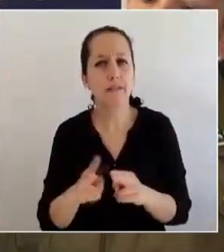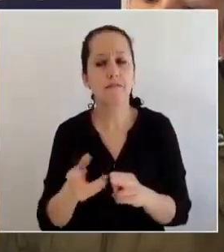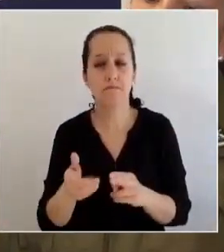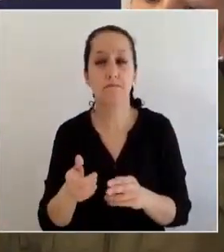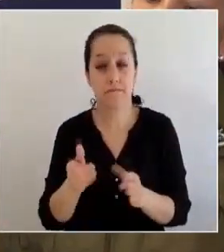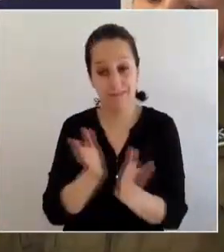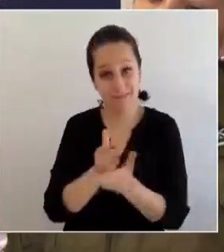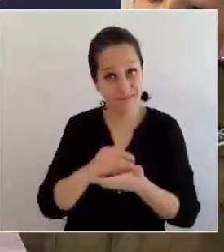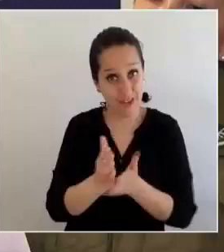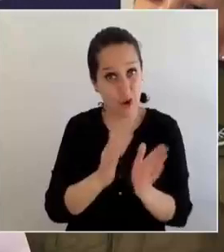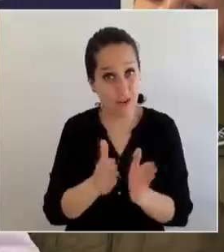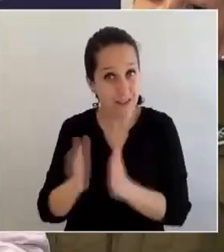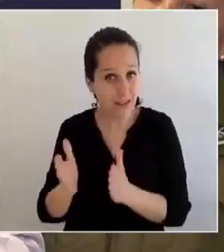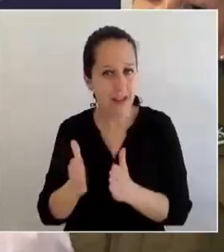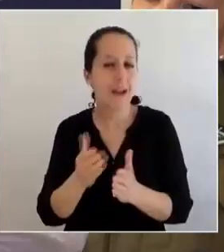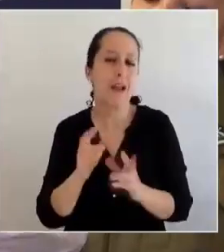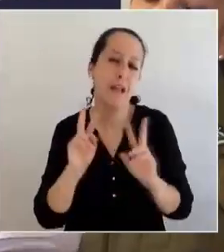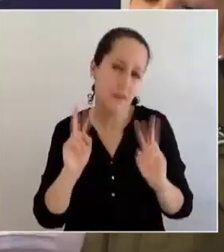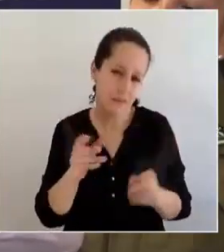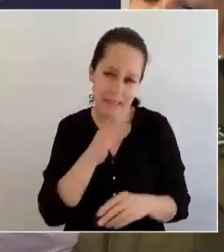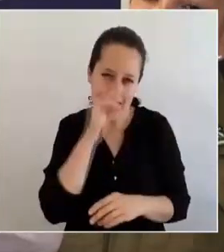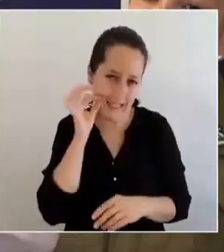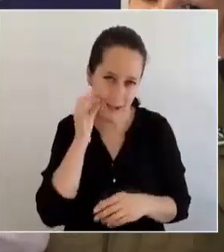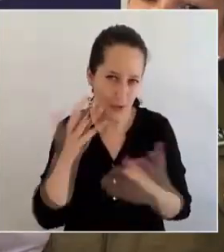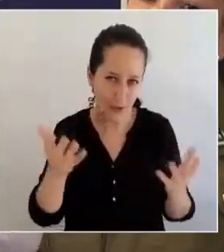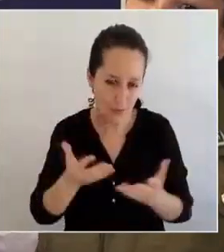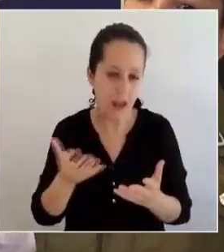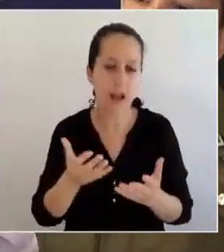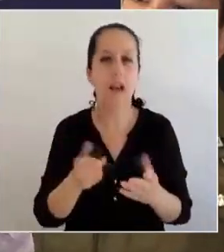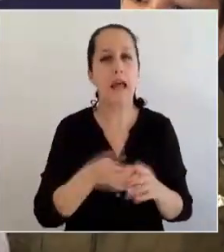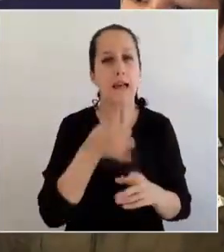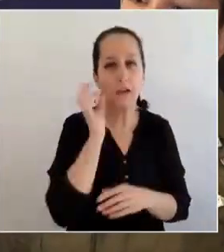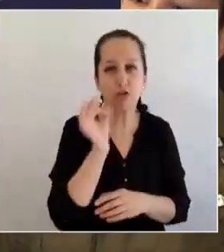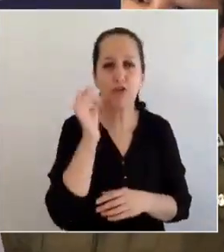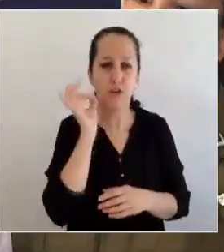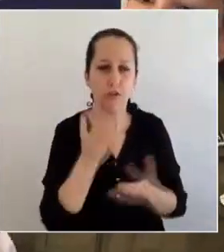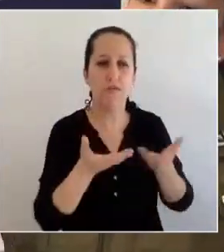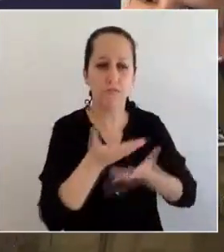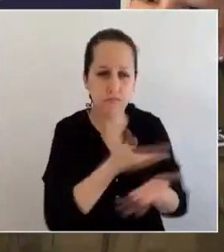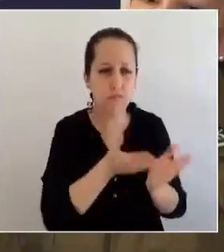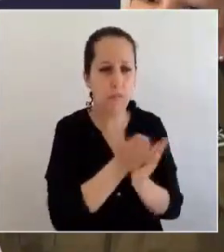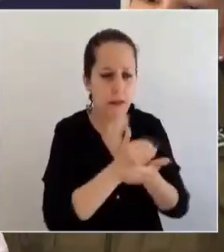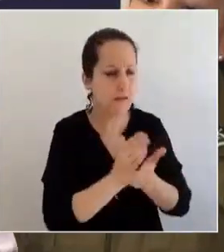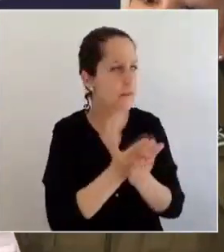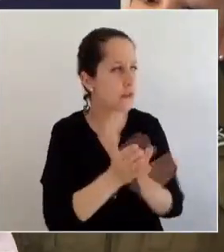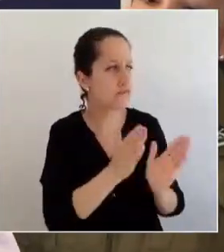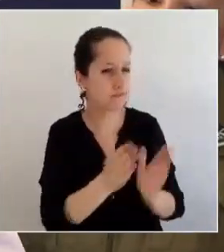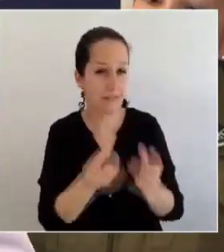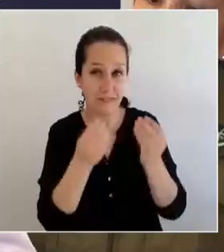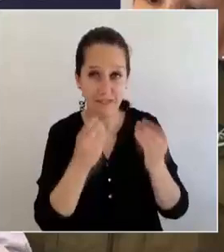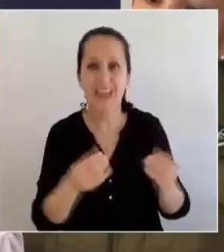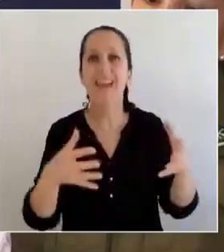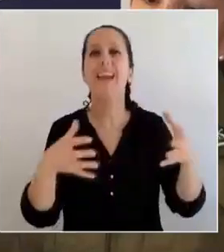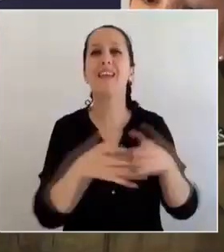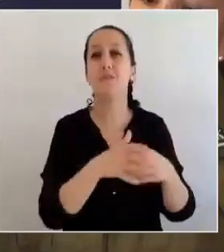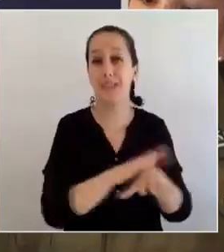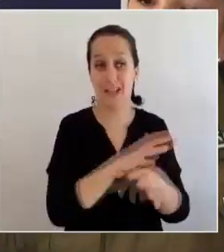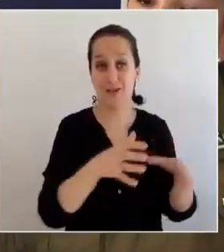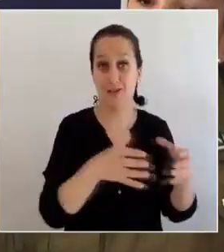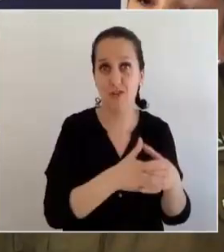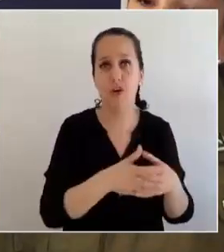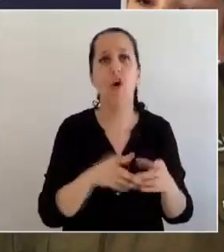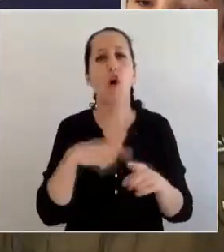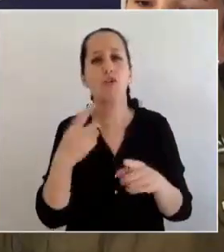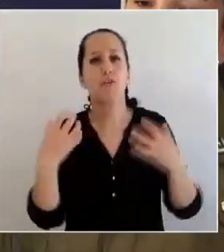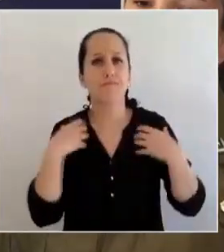buena parte del secreto estuvo en la cantidad de reuniones y coordinaciones que el equipo del teatro y la producción